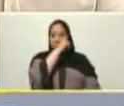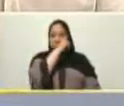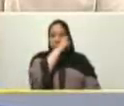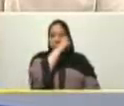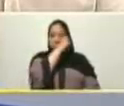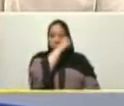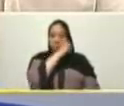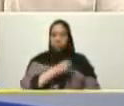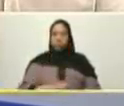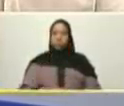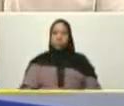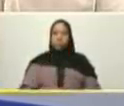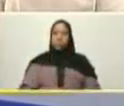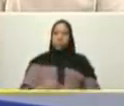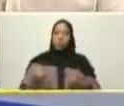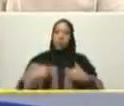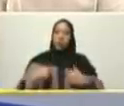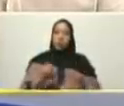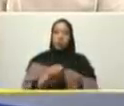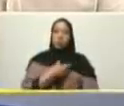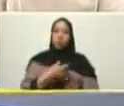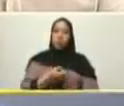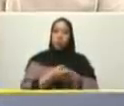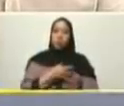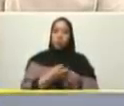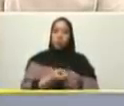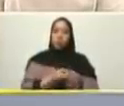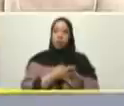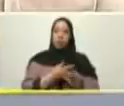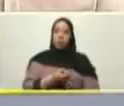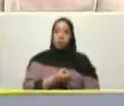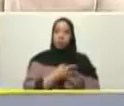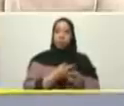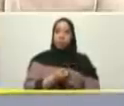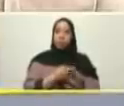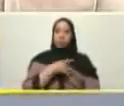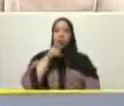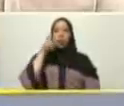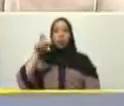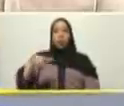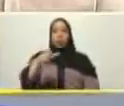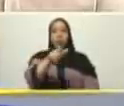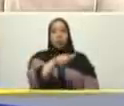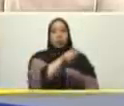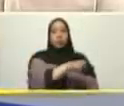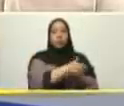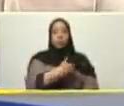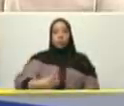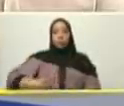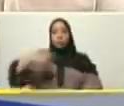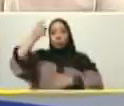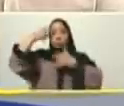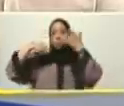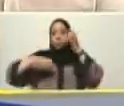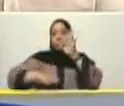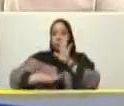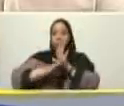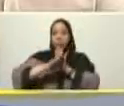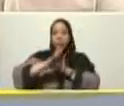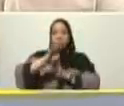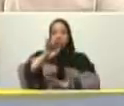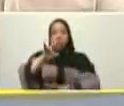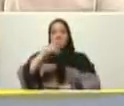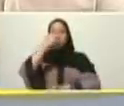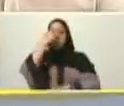la intensidad de sus sentimientos para que este pueblo superara sus